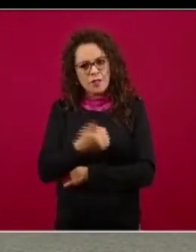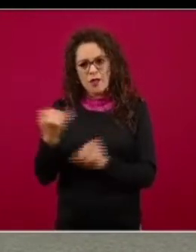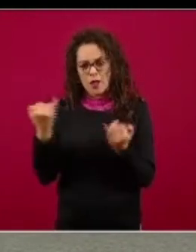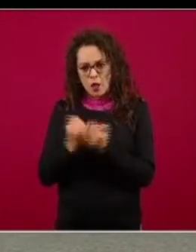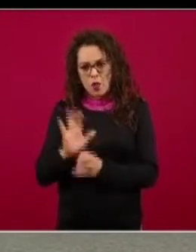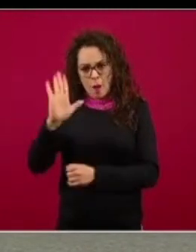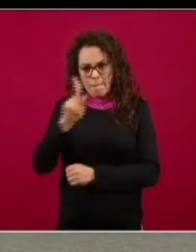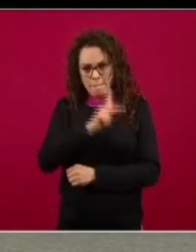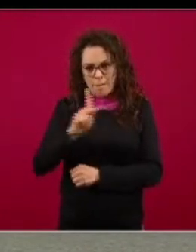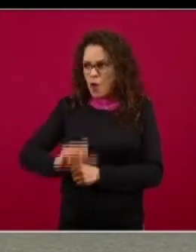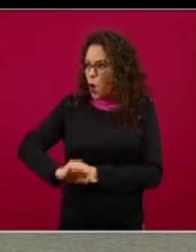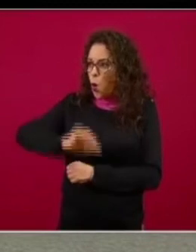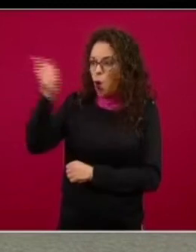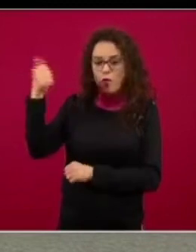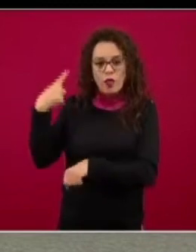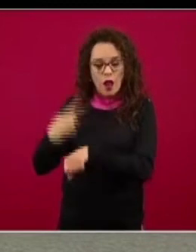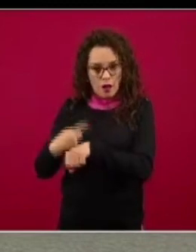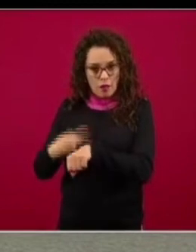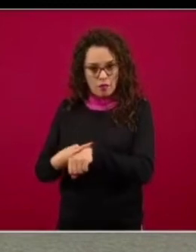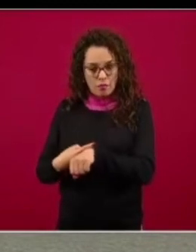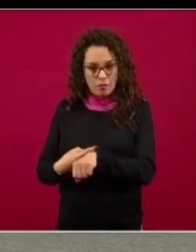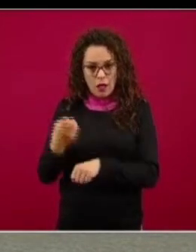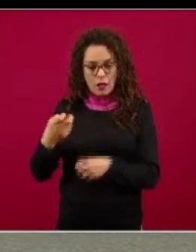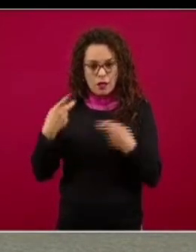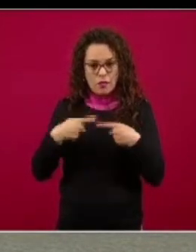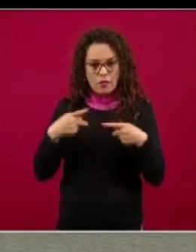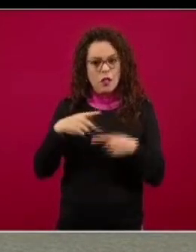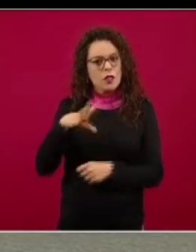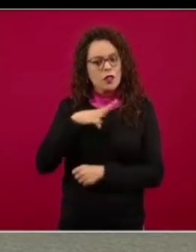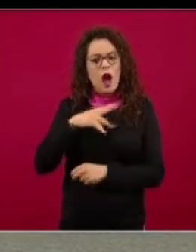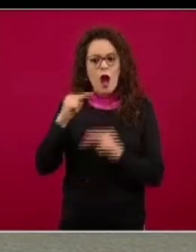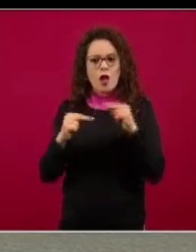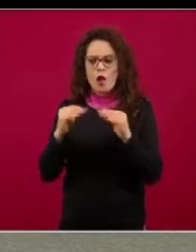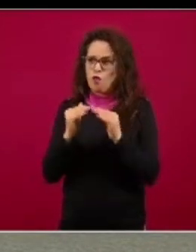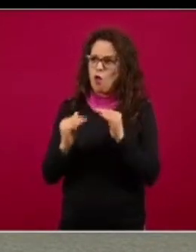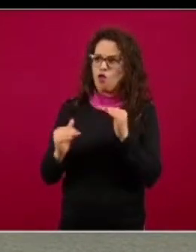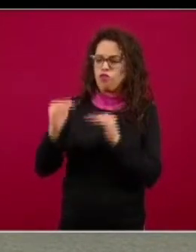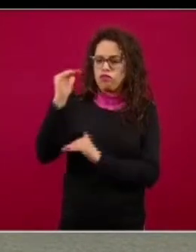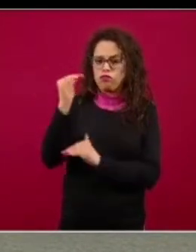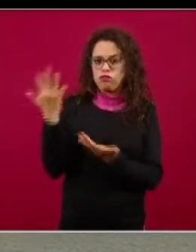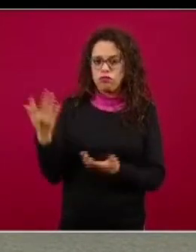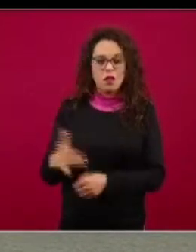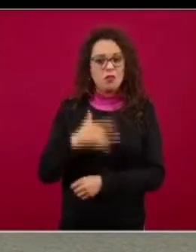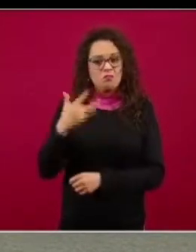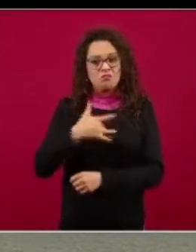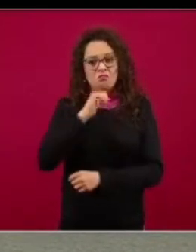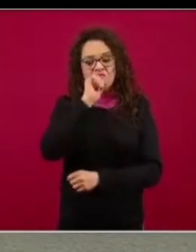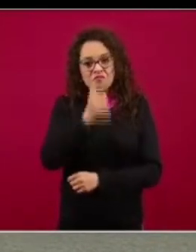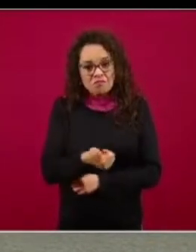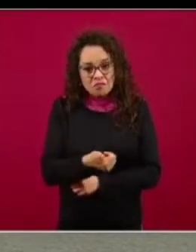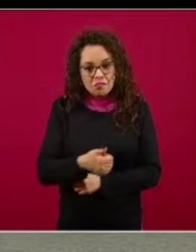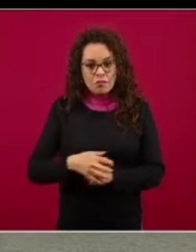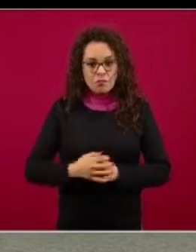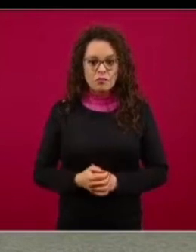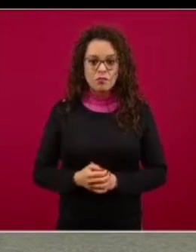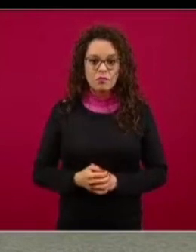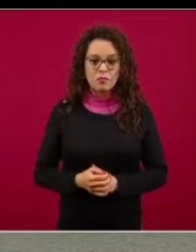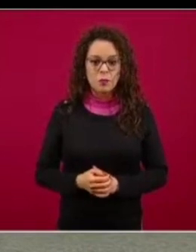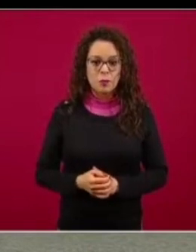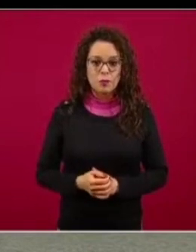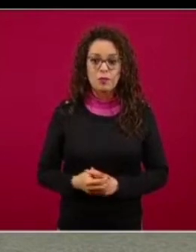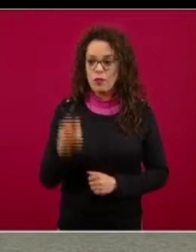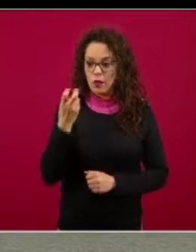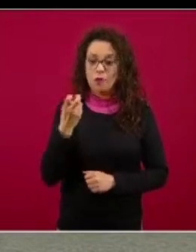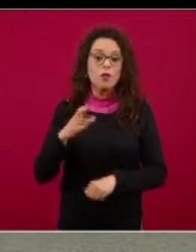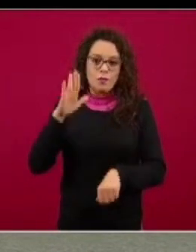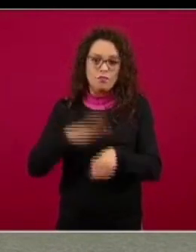enfermedades que pues la población tenga esos altos niveles de cuestiones asintomáticas y que la hagan bueno este ser tan